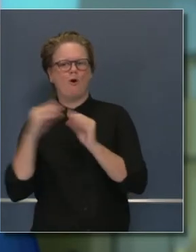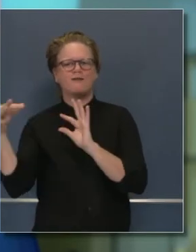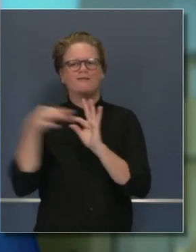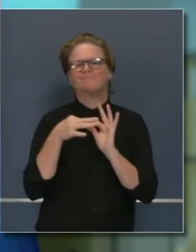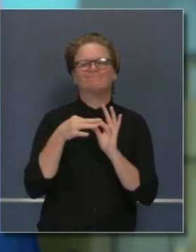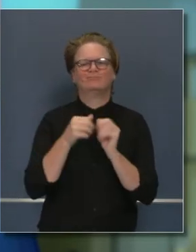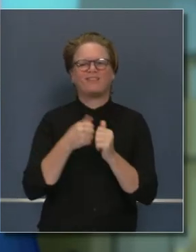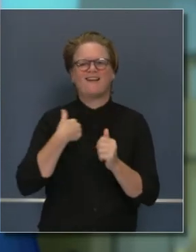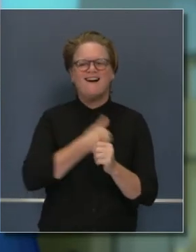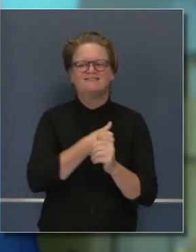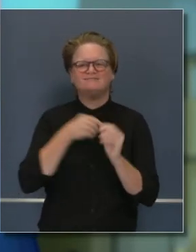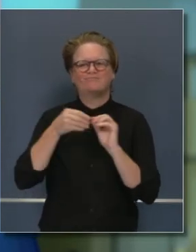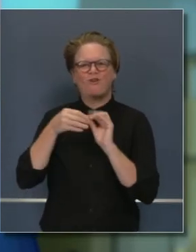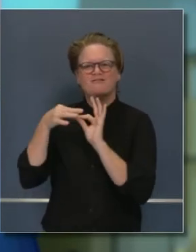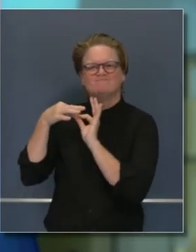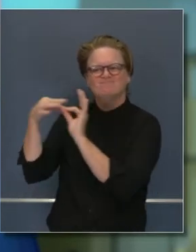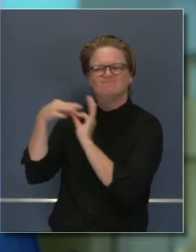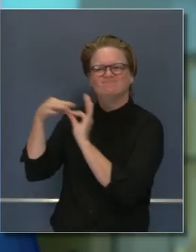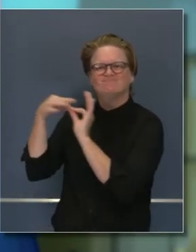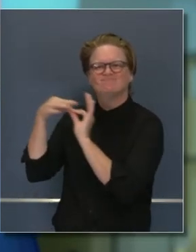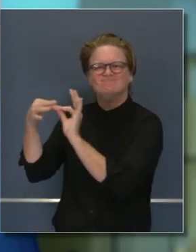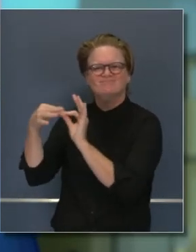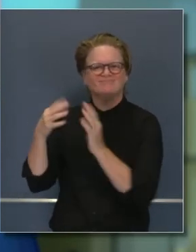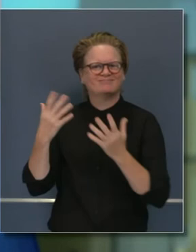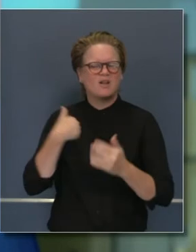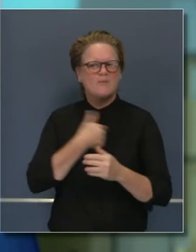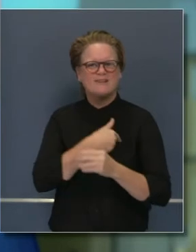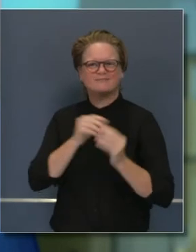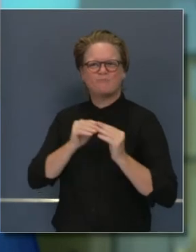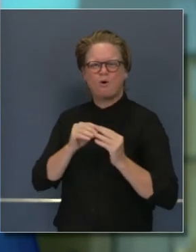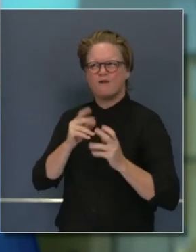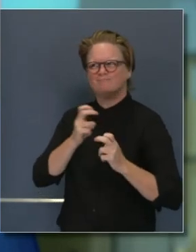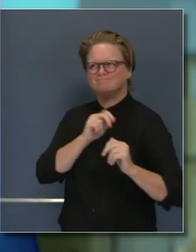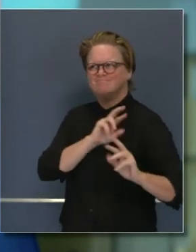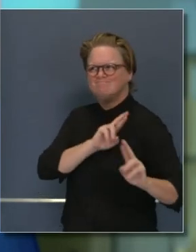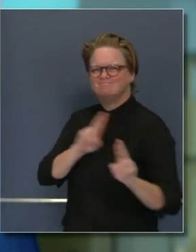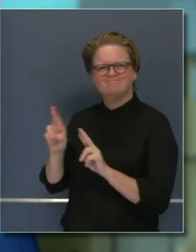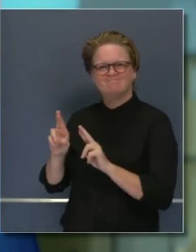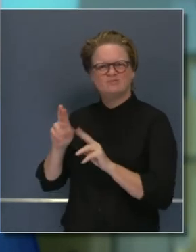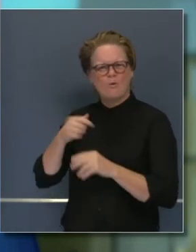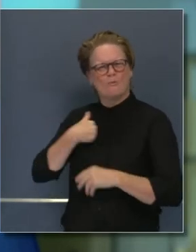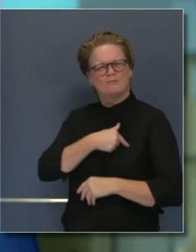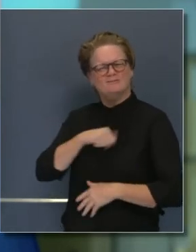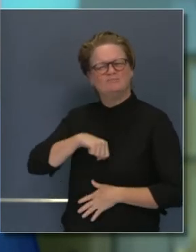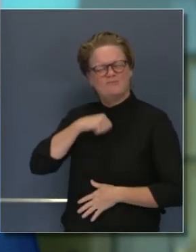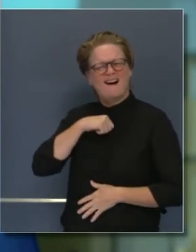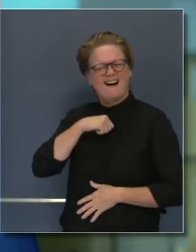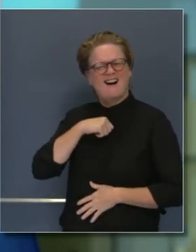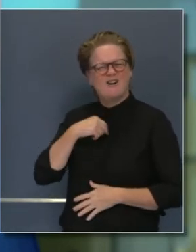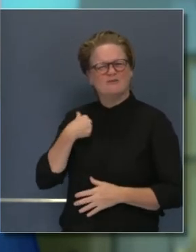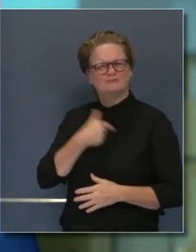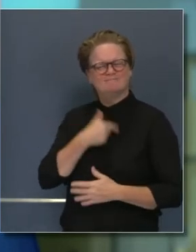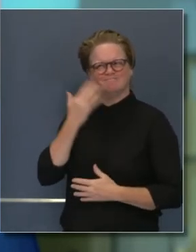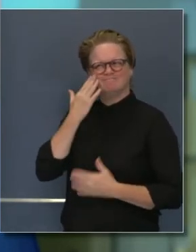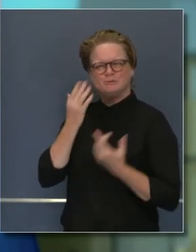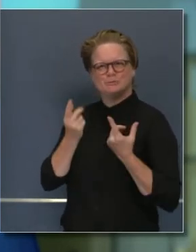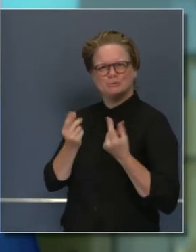en lugares donde se pueda administrar a lo ancho del estado. Así que estamos muy orgullosos de esto, pero